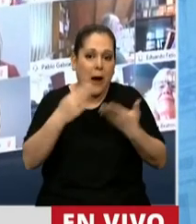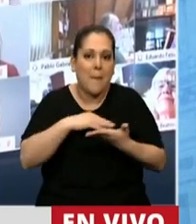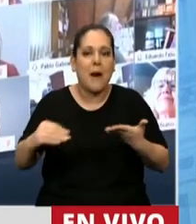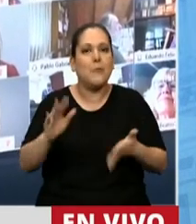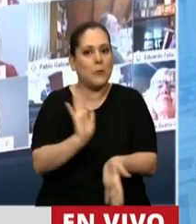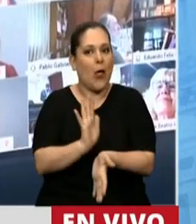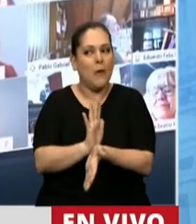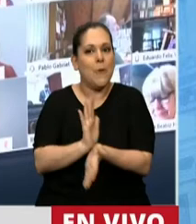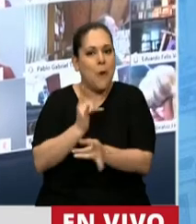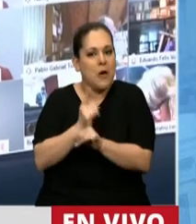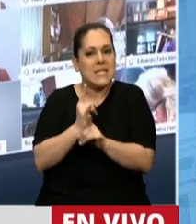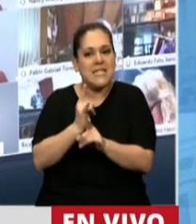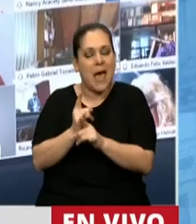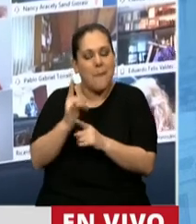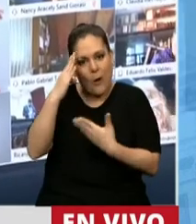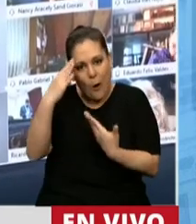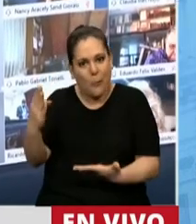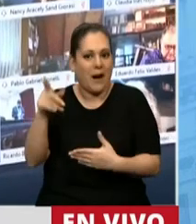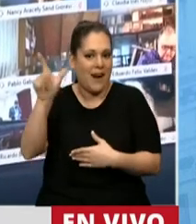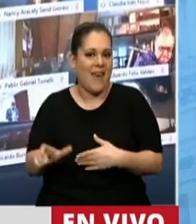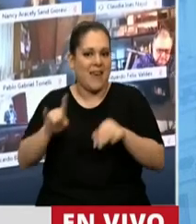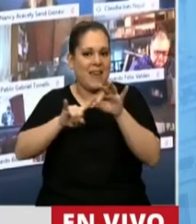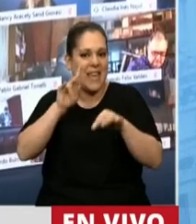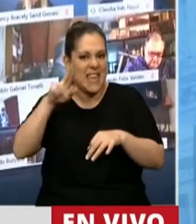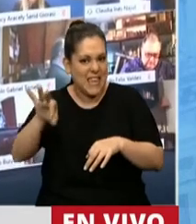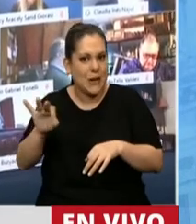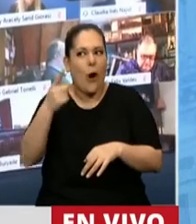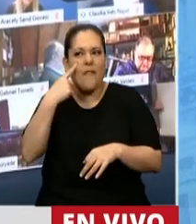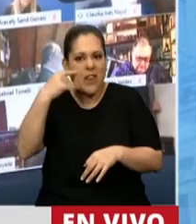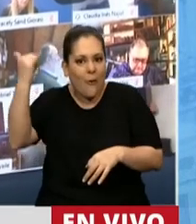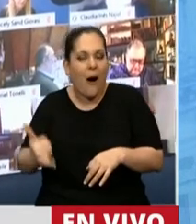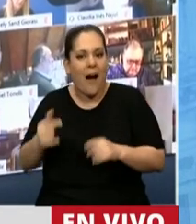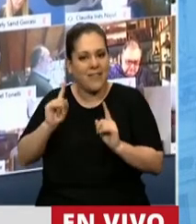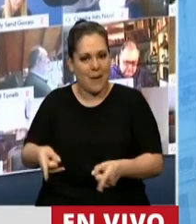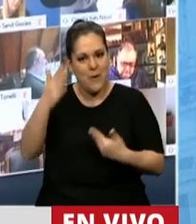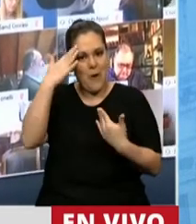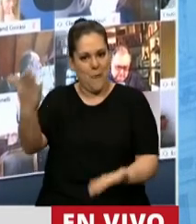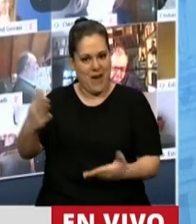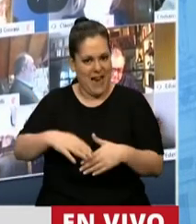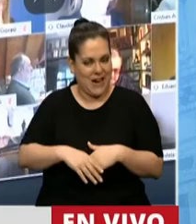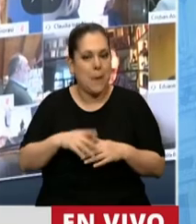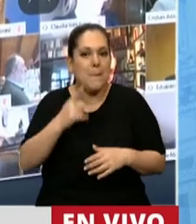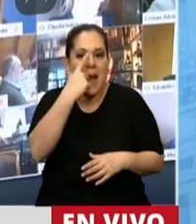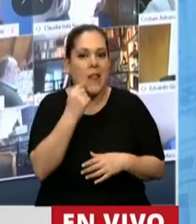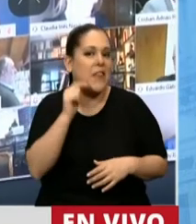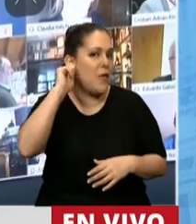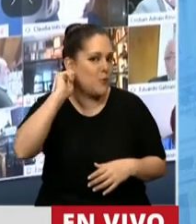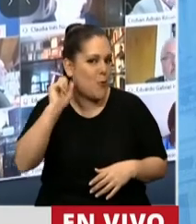que siempre tuvo en su corazón y que homenajeó en vida a Quino para su cumpleaños.